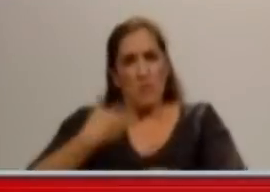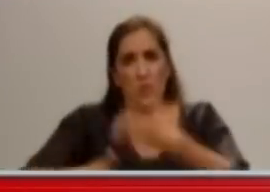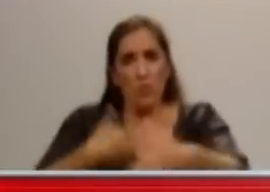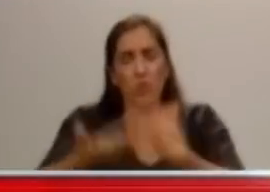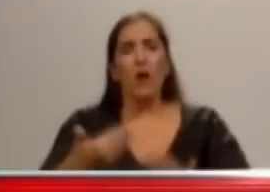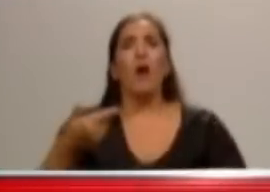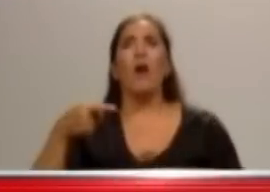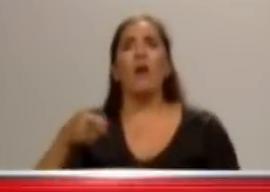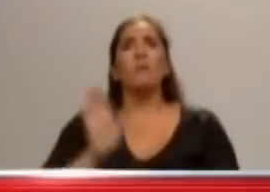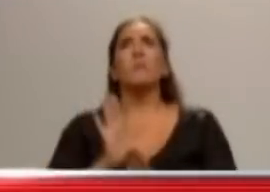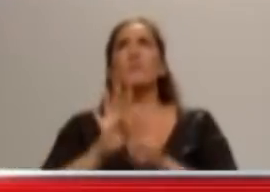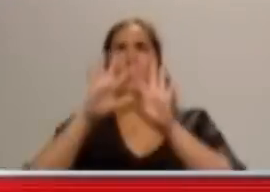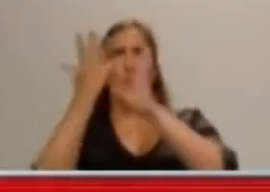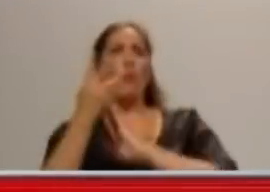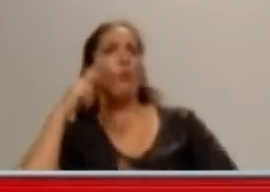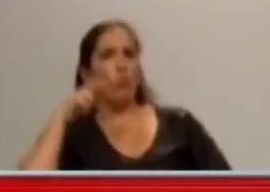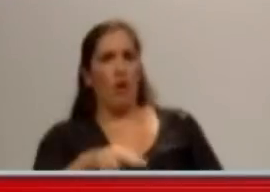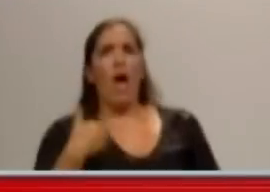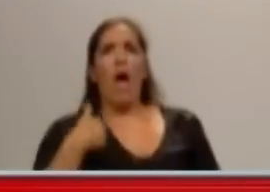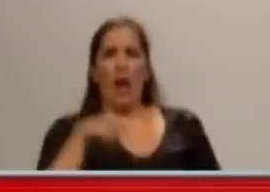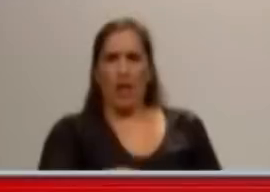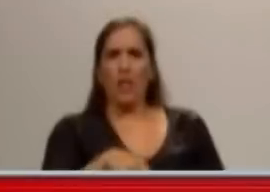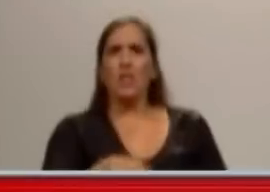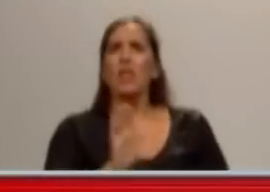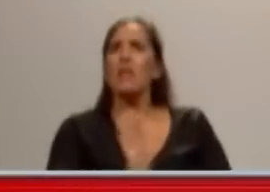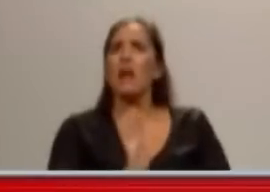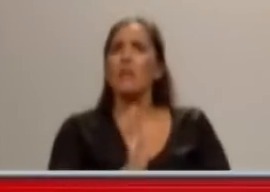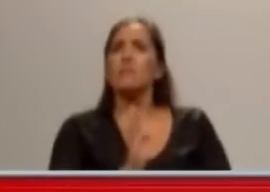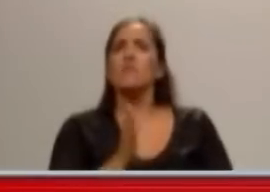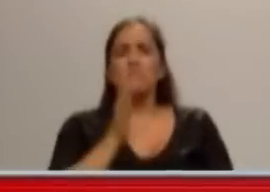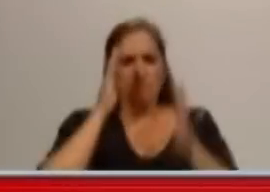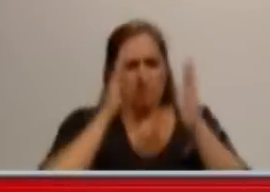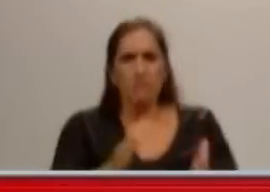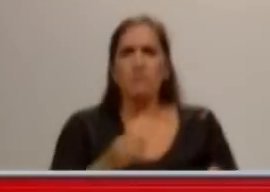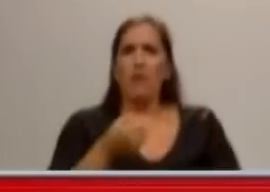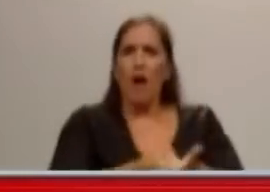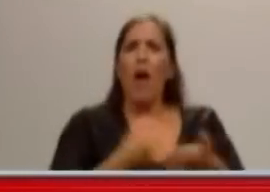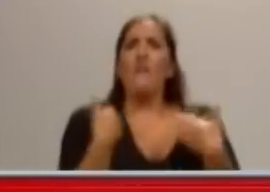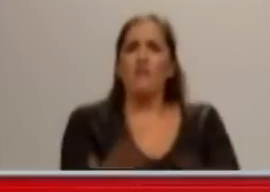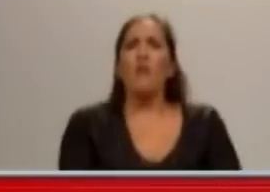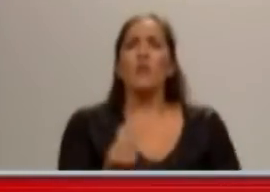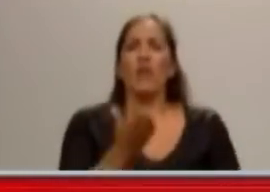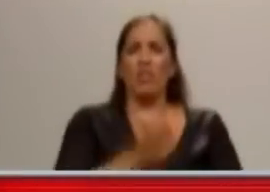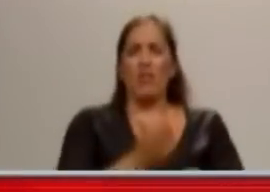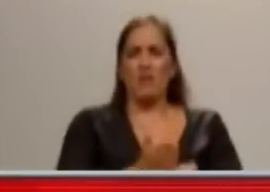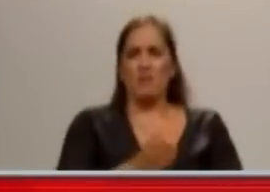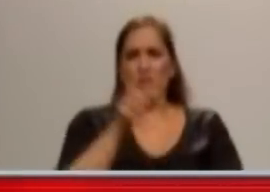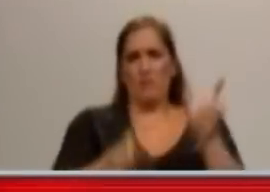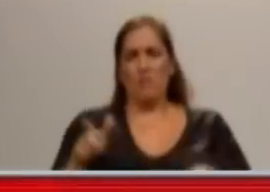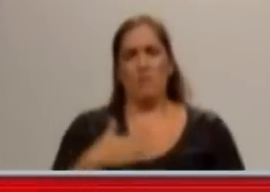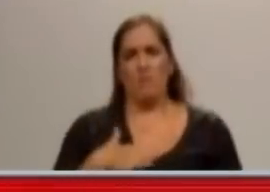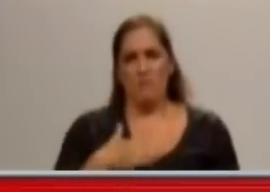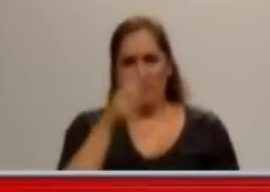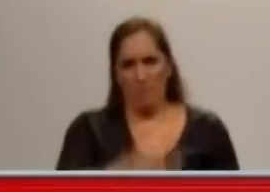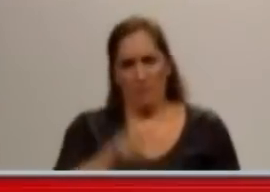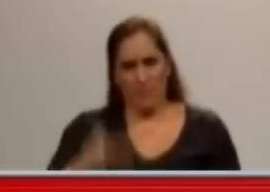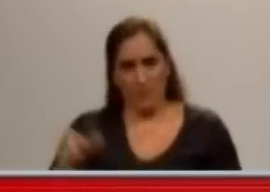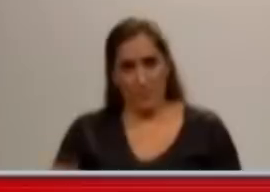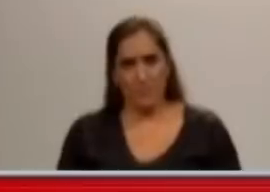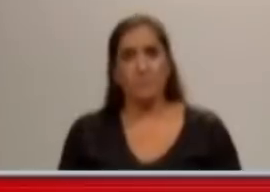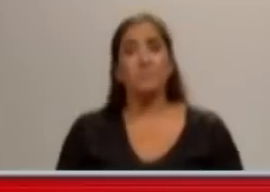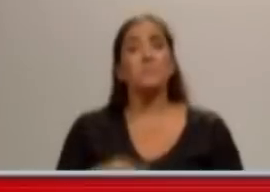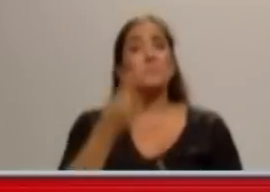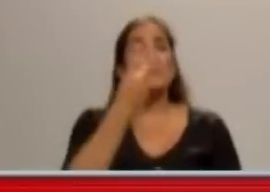mentira, porque era grave para el gobierno, porque uno debe decir, ¿cómo? Y en el gobierno no había nadie que se ocupara de esto, por eso, en un momento,